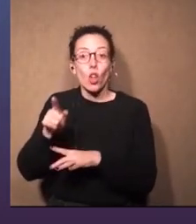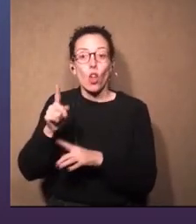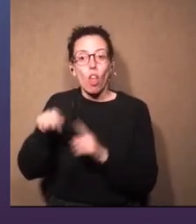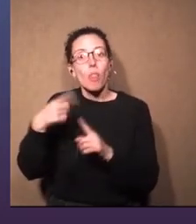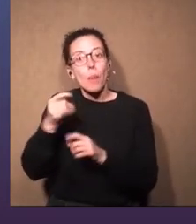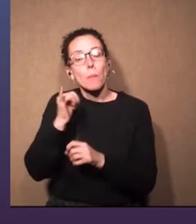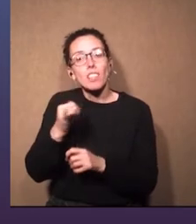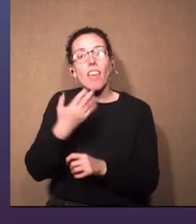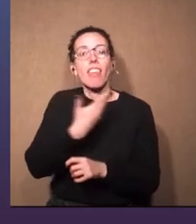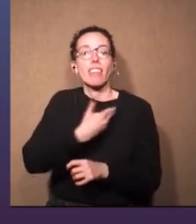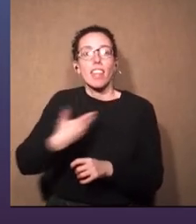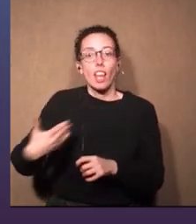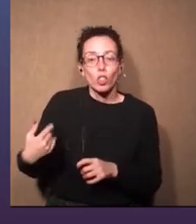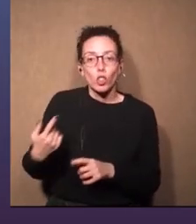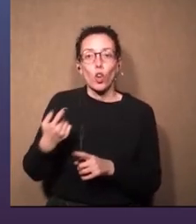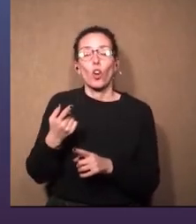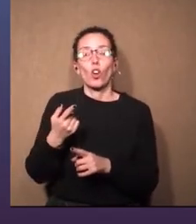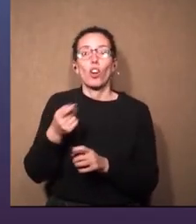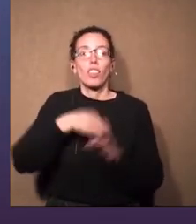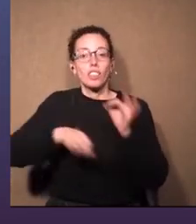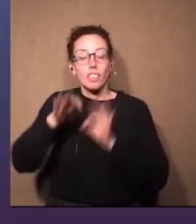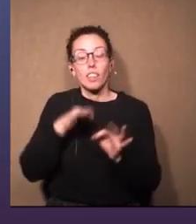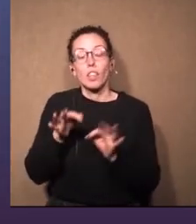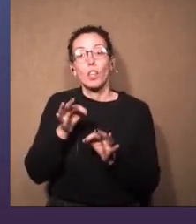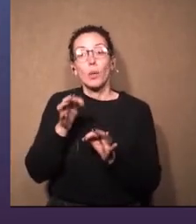de actuar, aunque después dirigió una obra también.